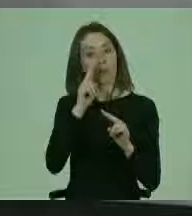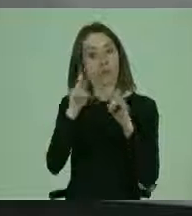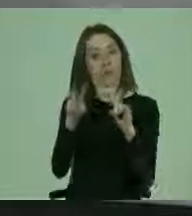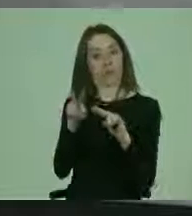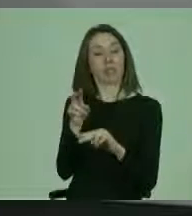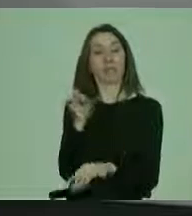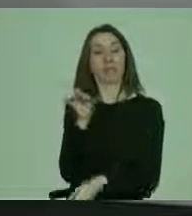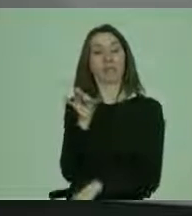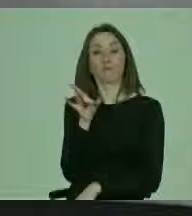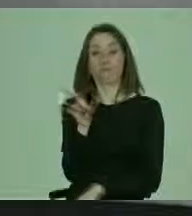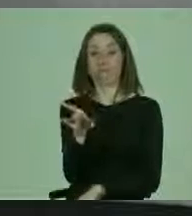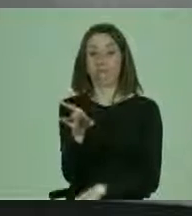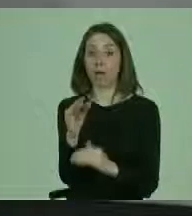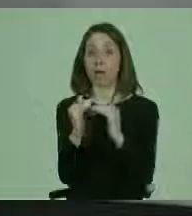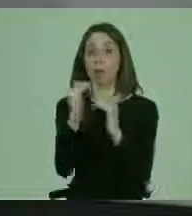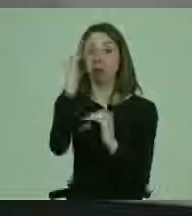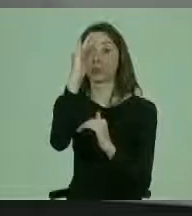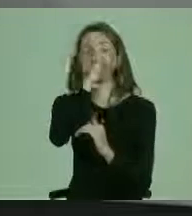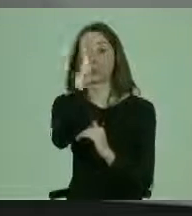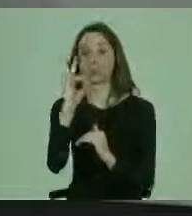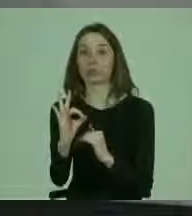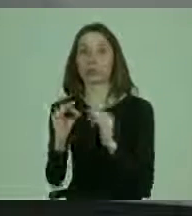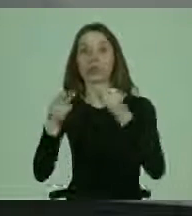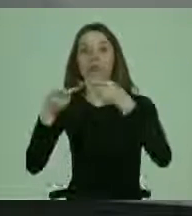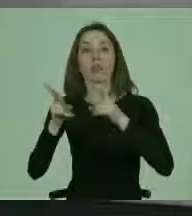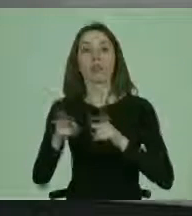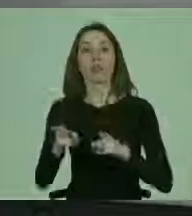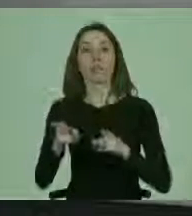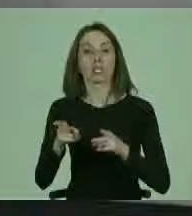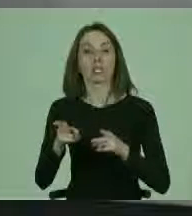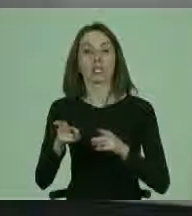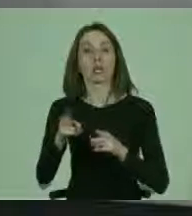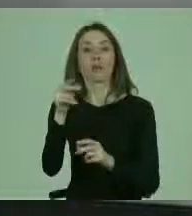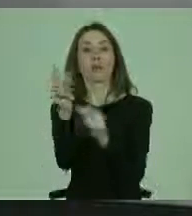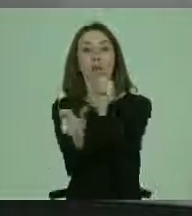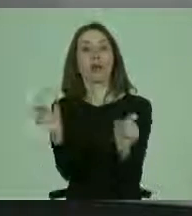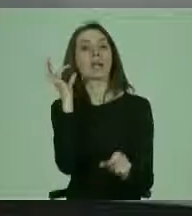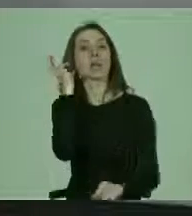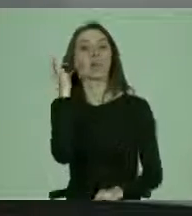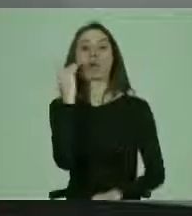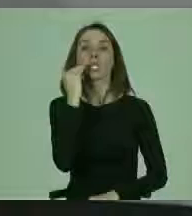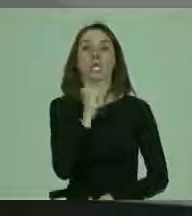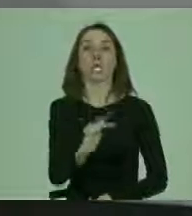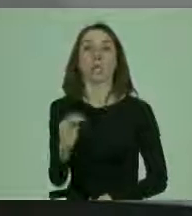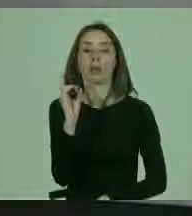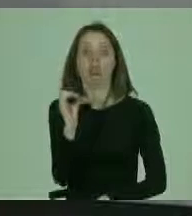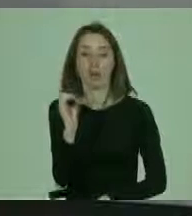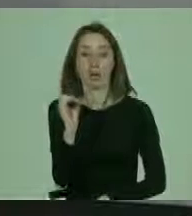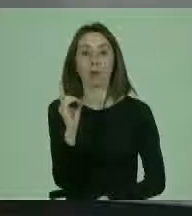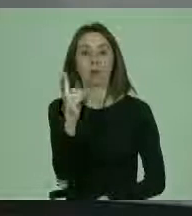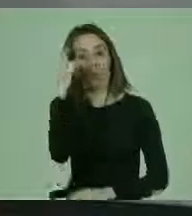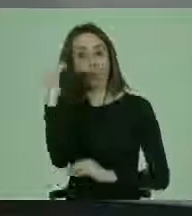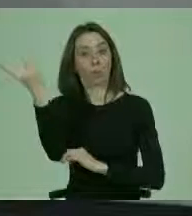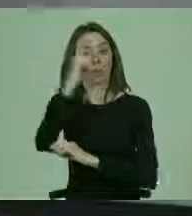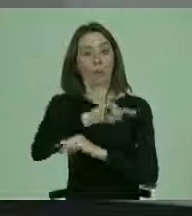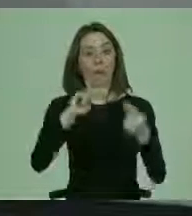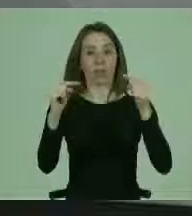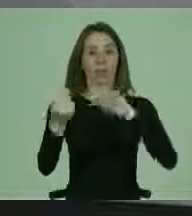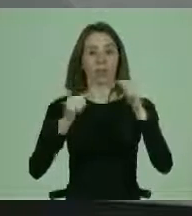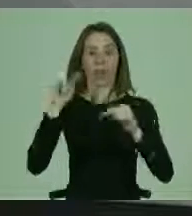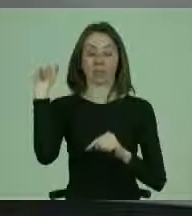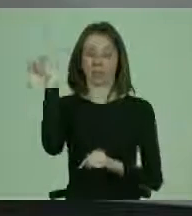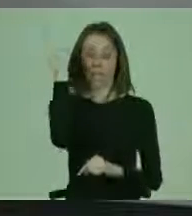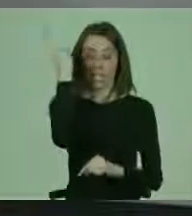una vulneración muy alta de estos derechos tratándose de este sector de la población. Desarrollamos un día de debate general.